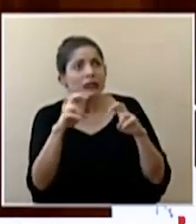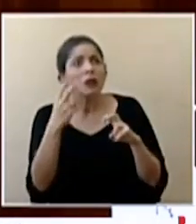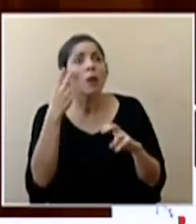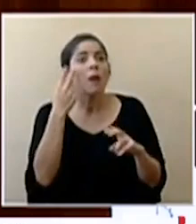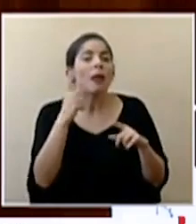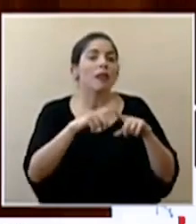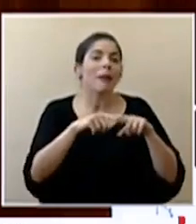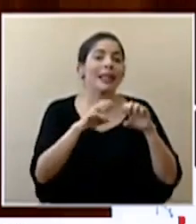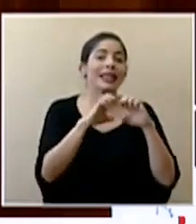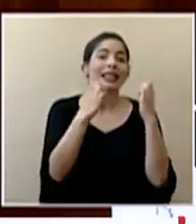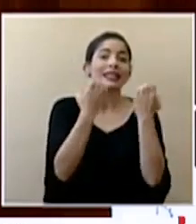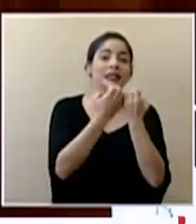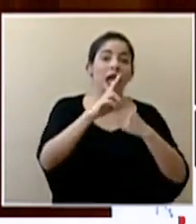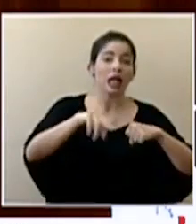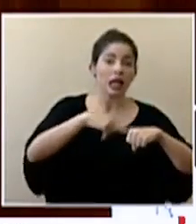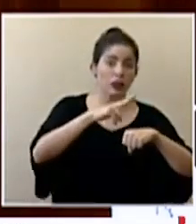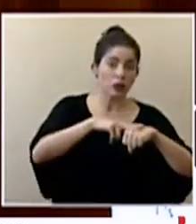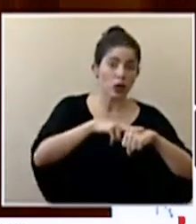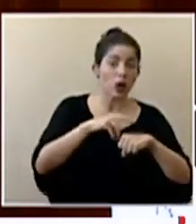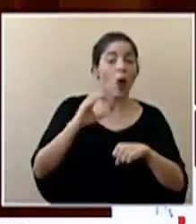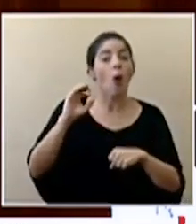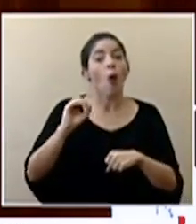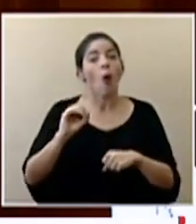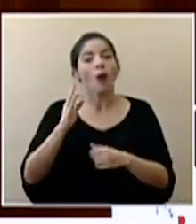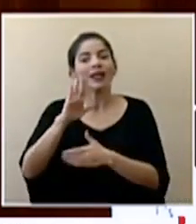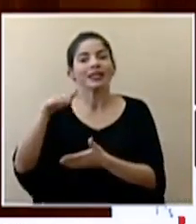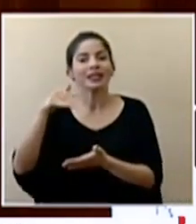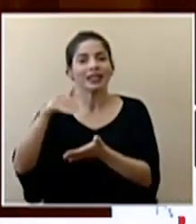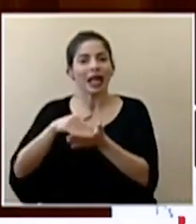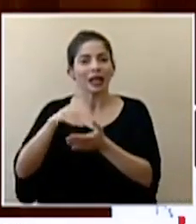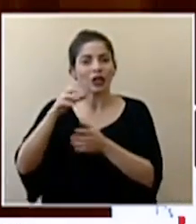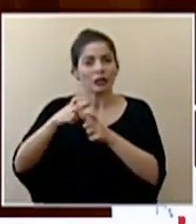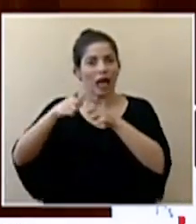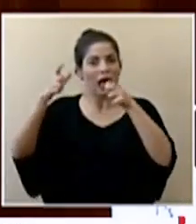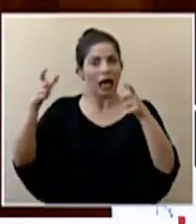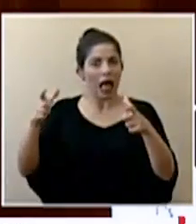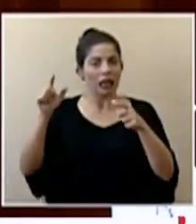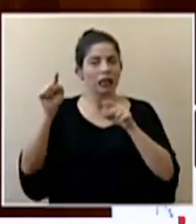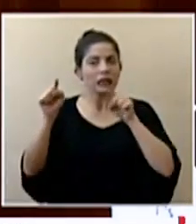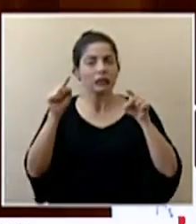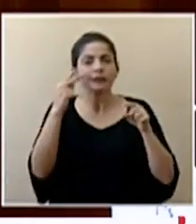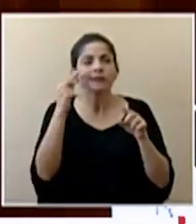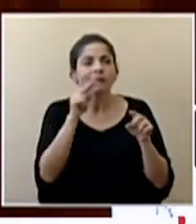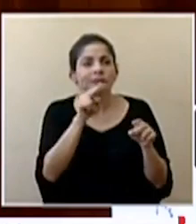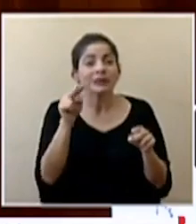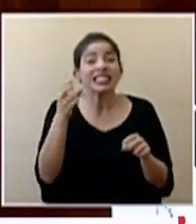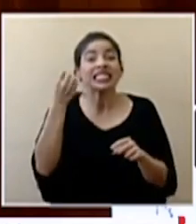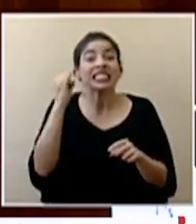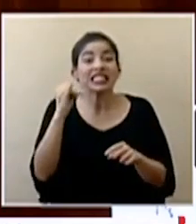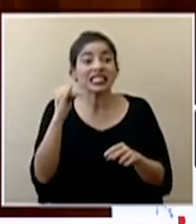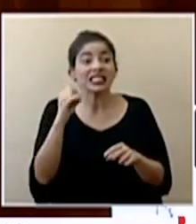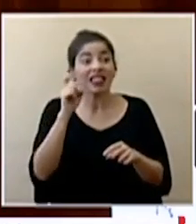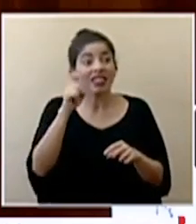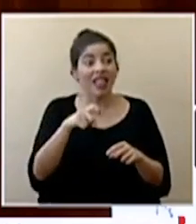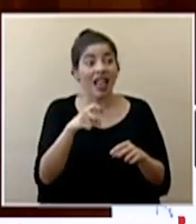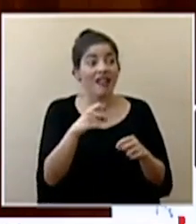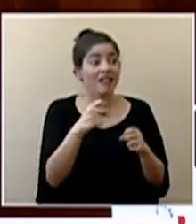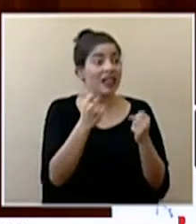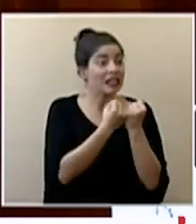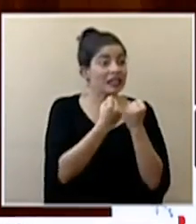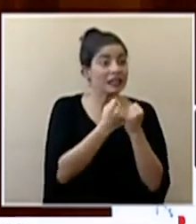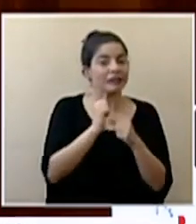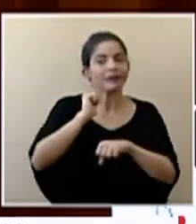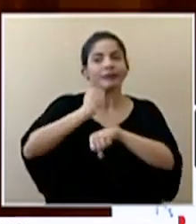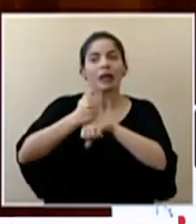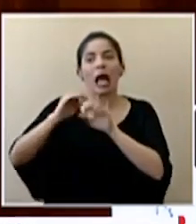estadio nacional o algunos centros más ampliados en caso de que tengamos que improvisar camas